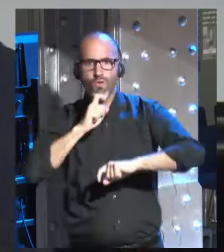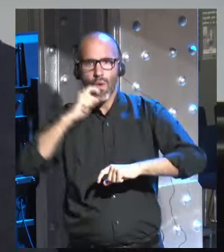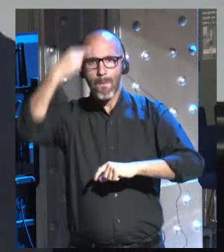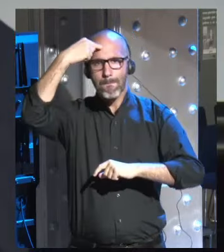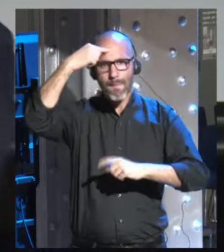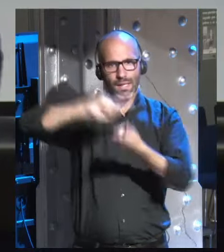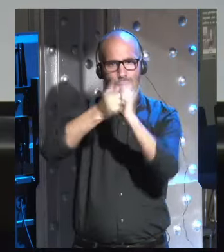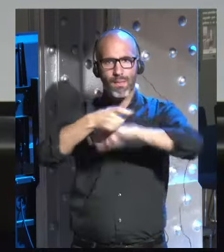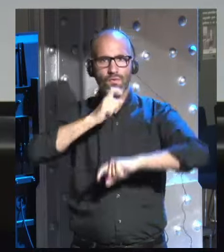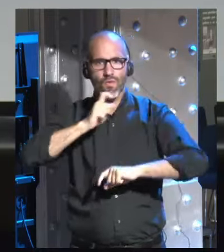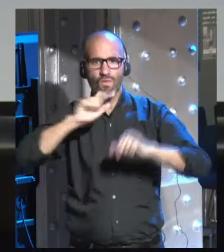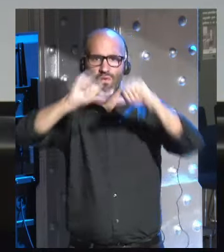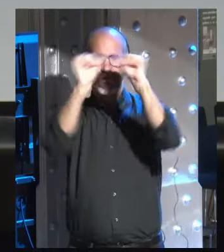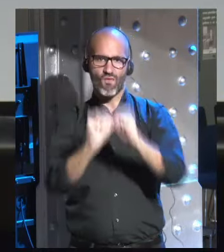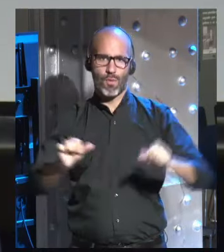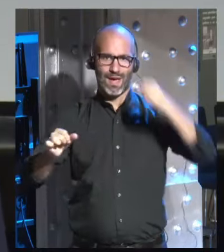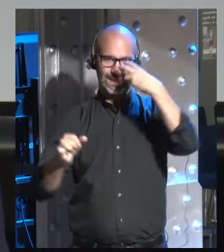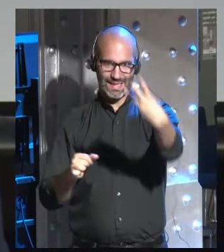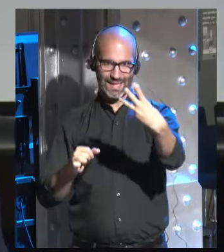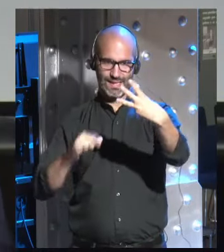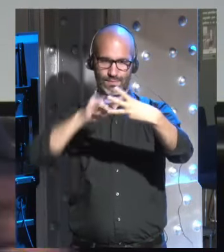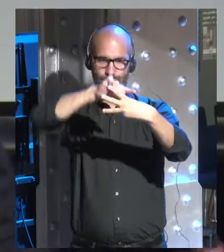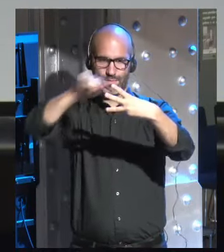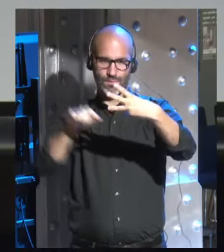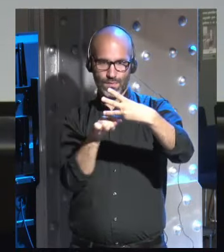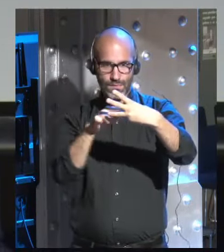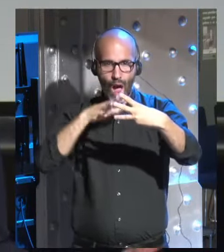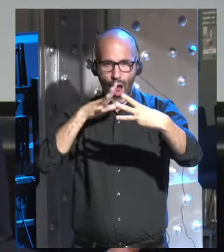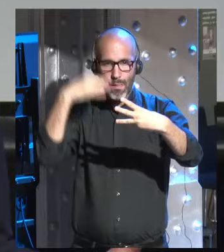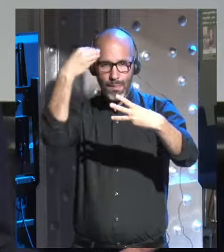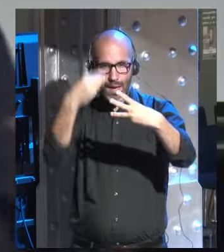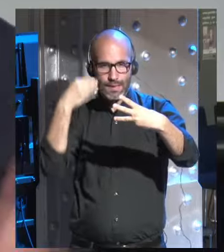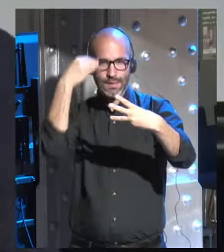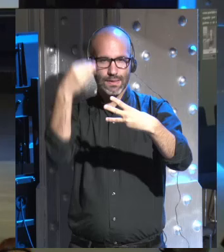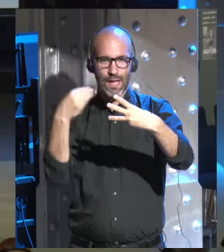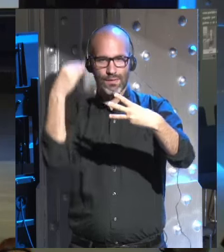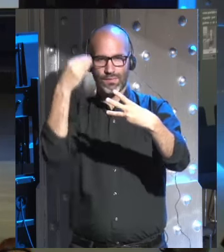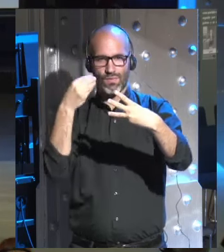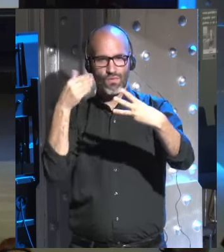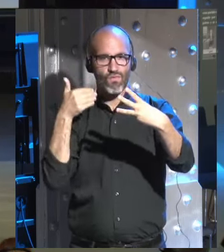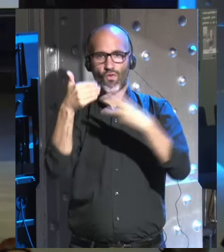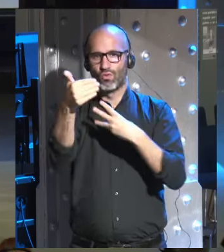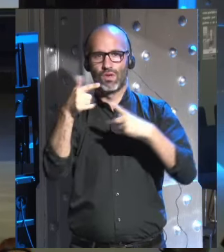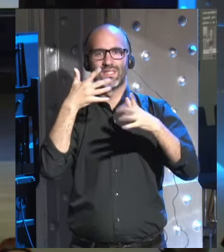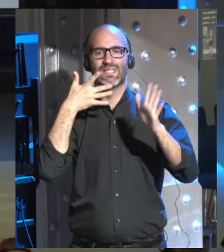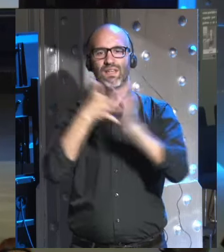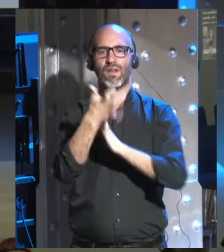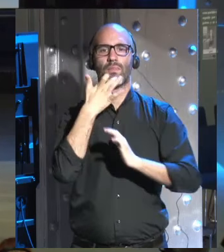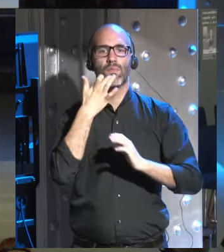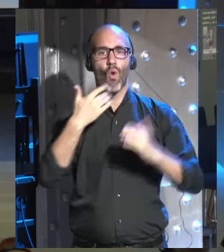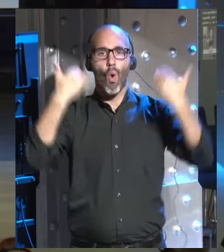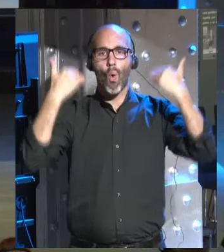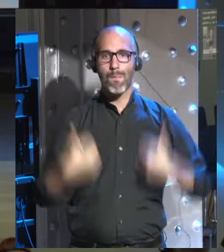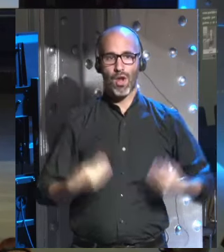Hay tres formas principales que hoy podemos vislumbrar. De humanos que se cambian a sí